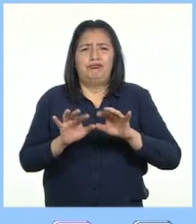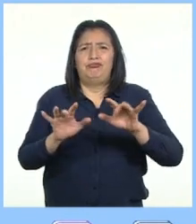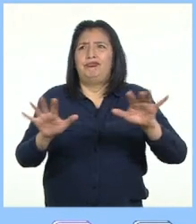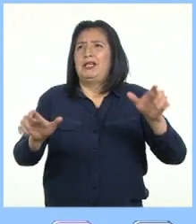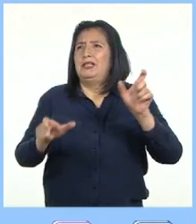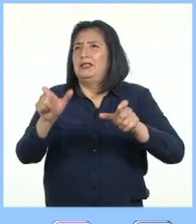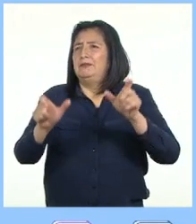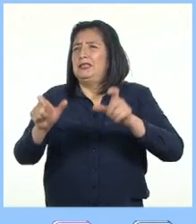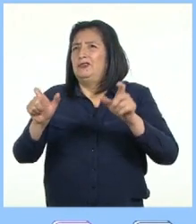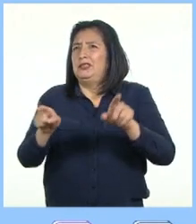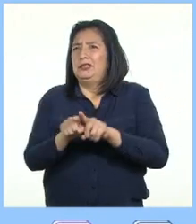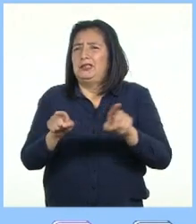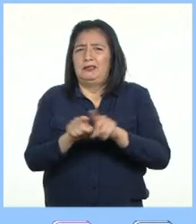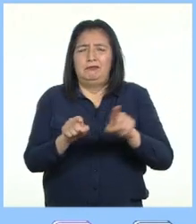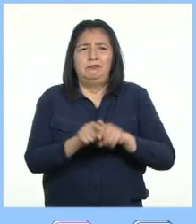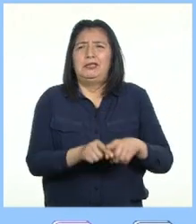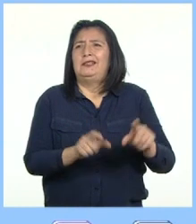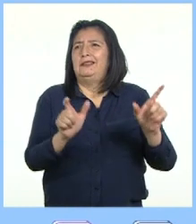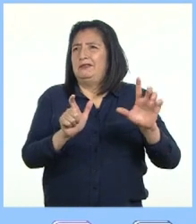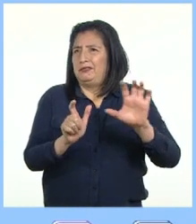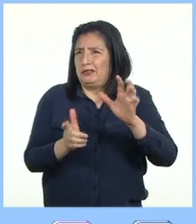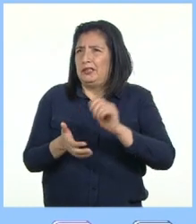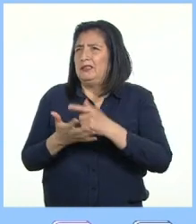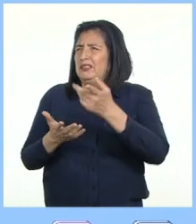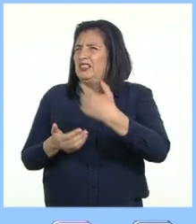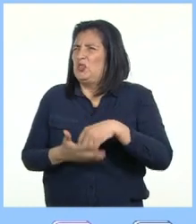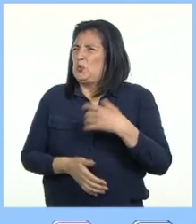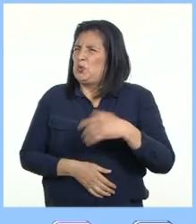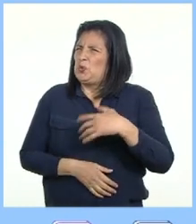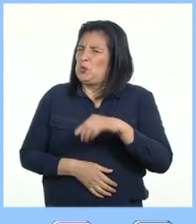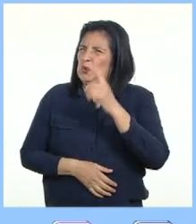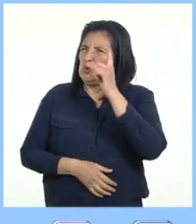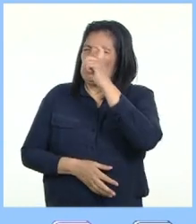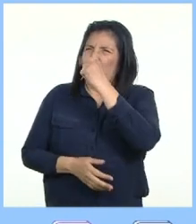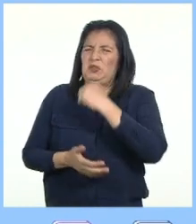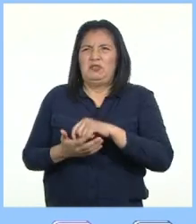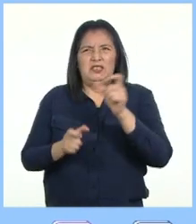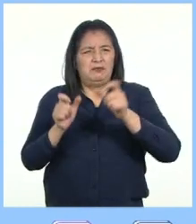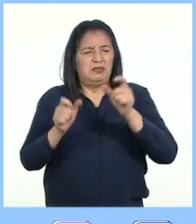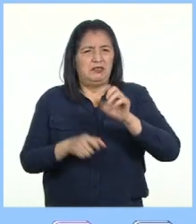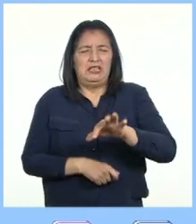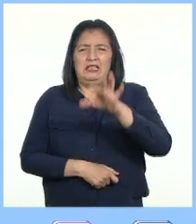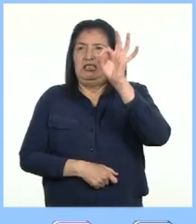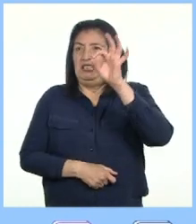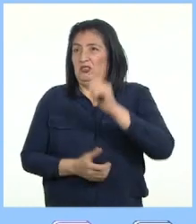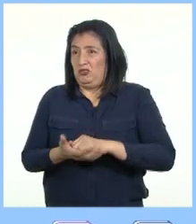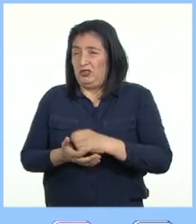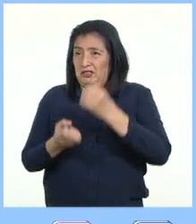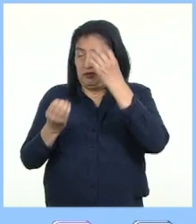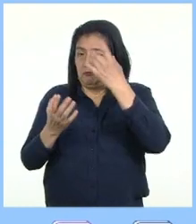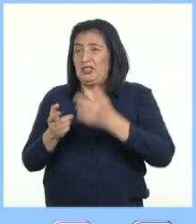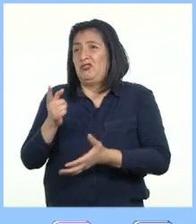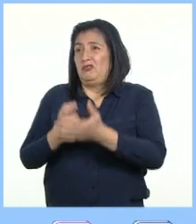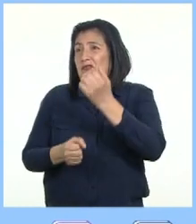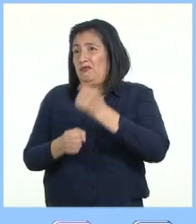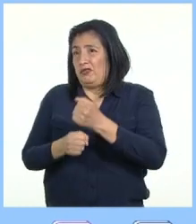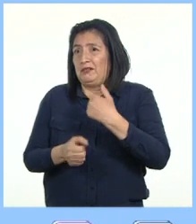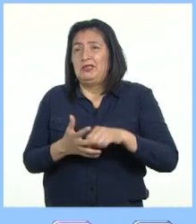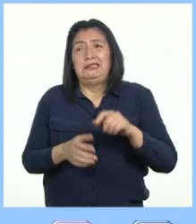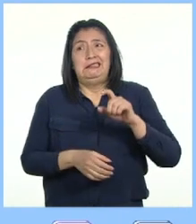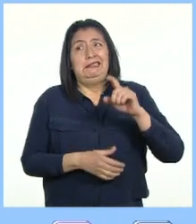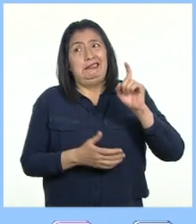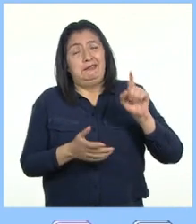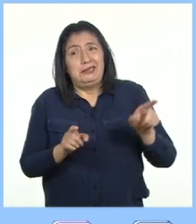personas y medios Esto hace que sea difícil para la gente encontrar fuentes confiables También se hace más difícil obtener una guía